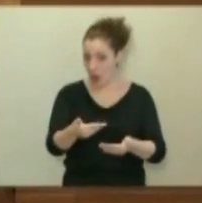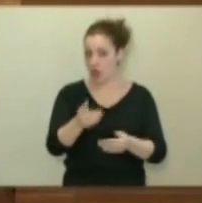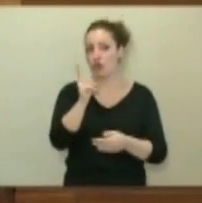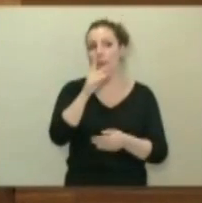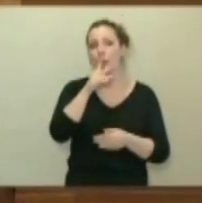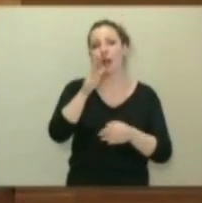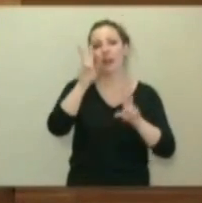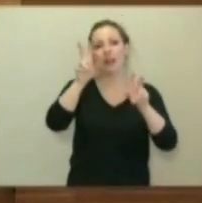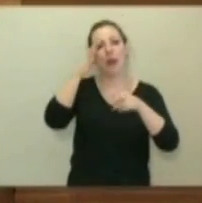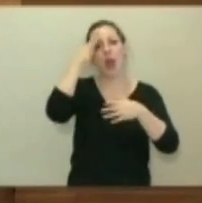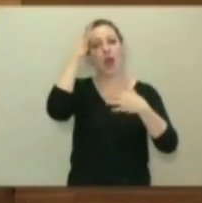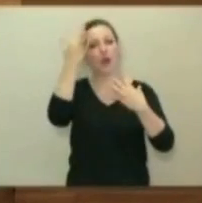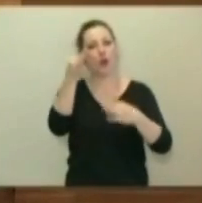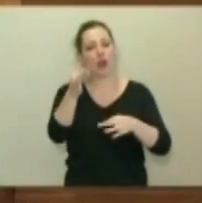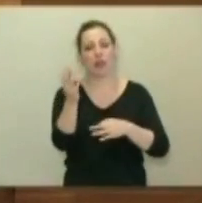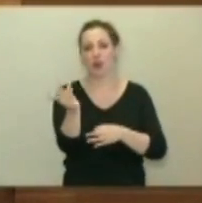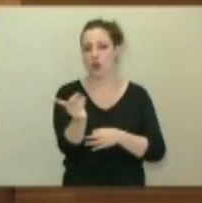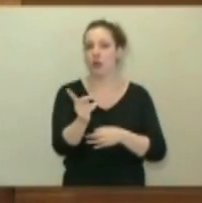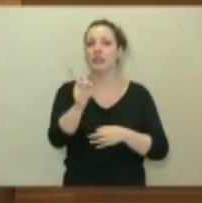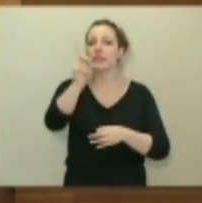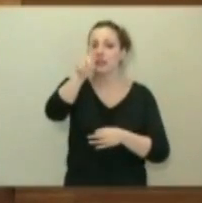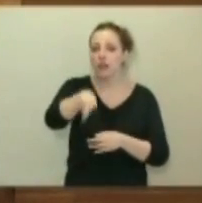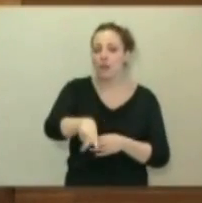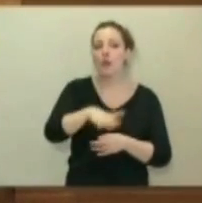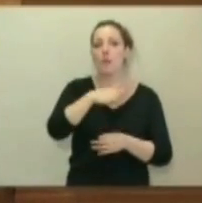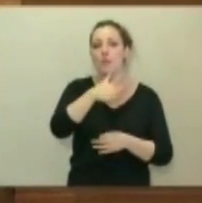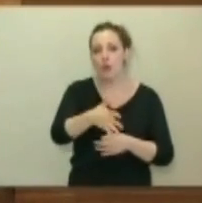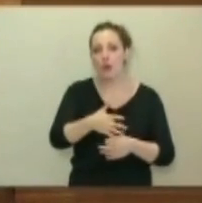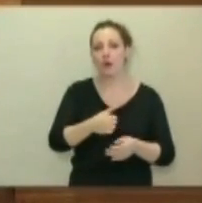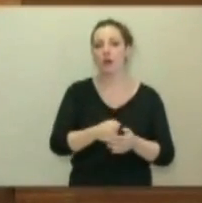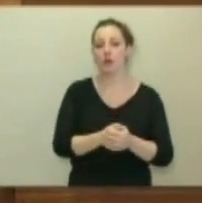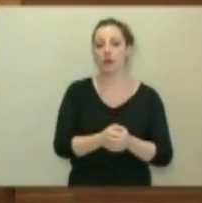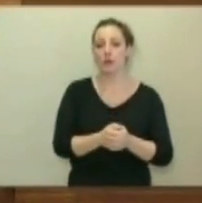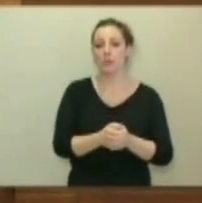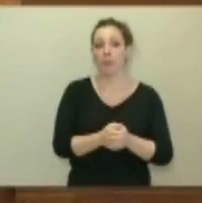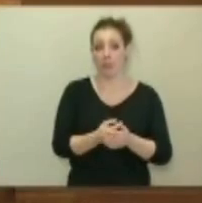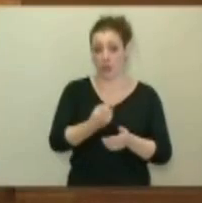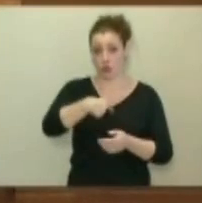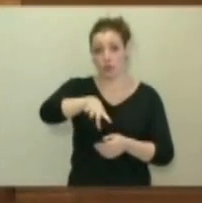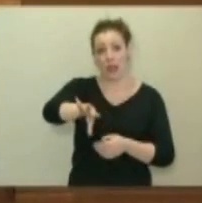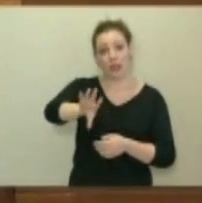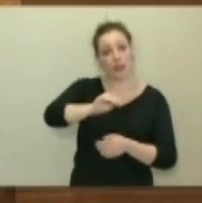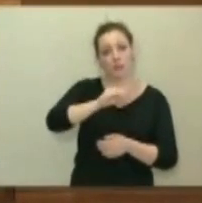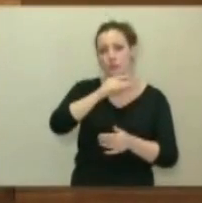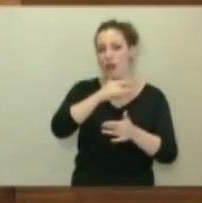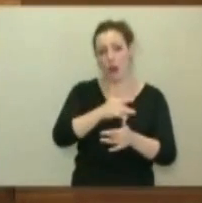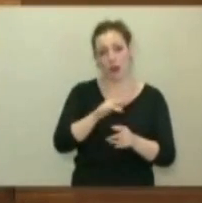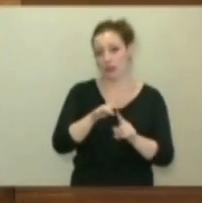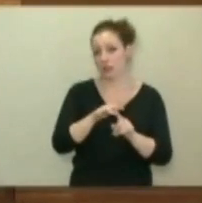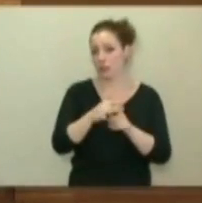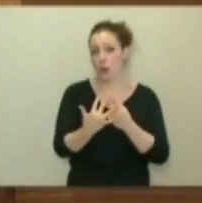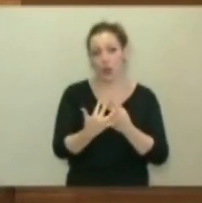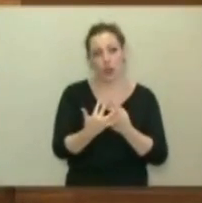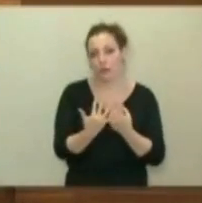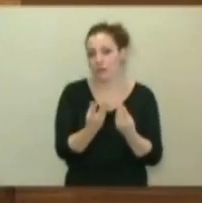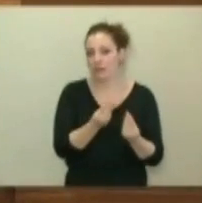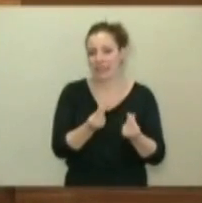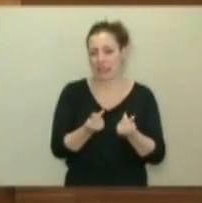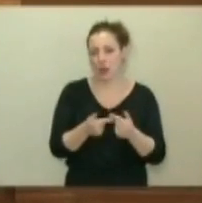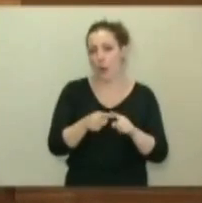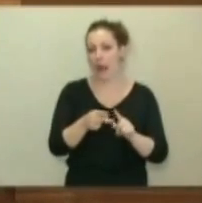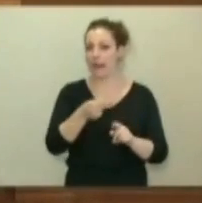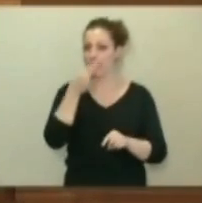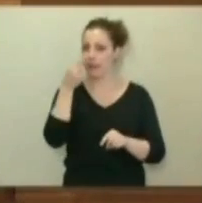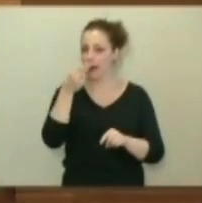de coherencia, sino también porque entendemos que en este momento interesa, sobremanera,